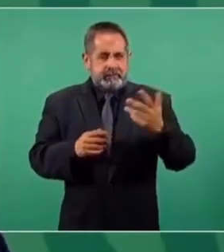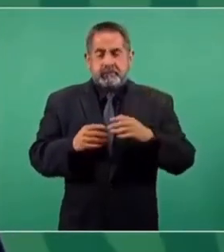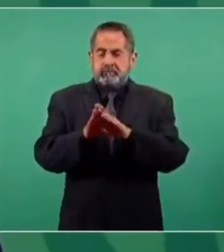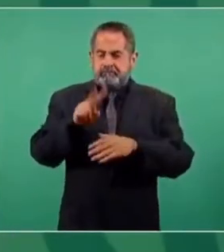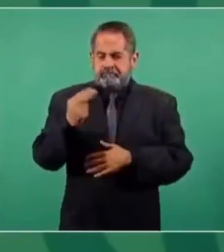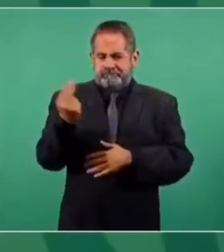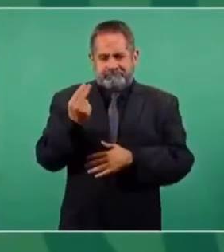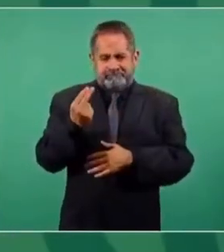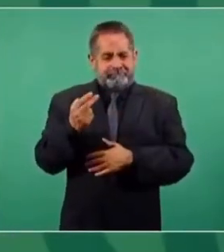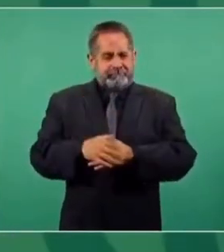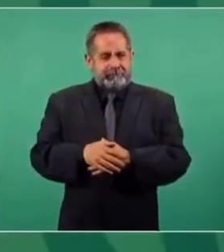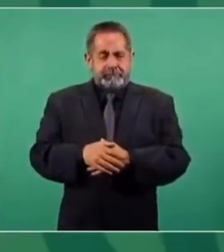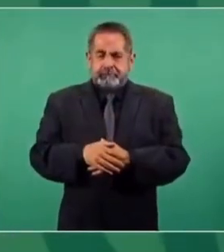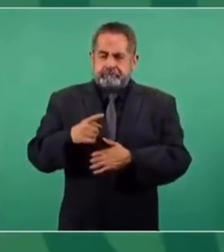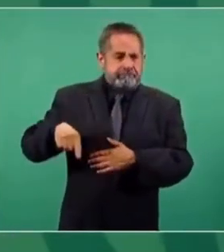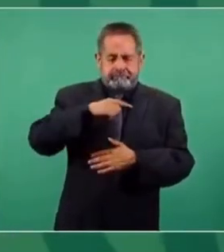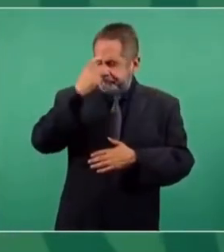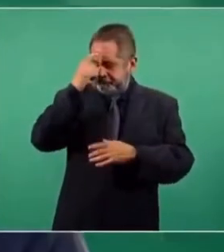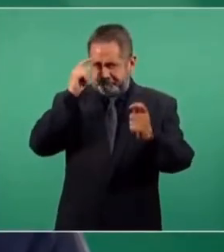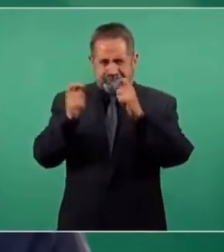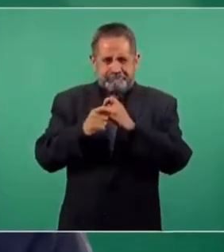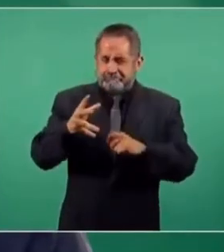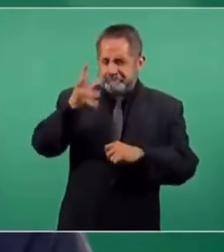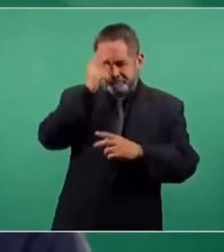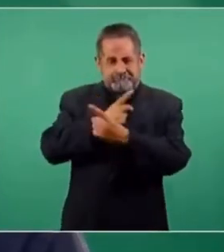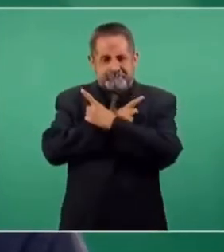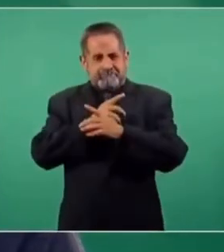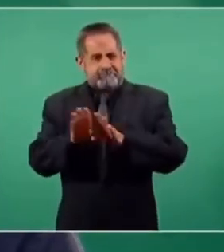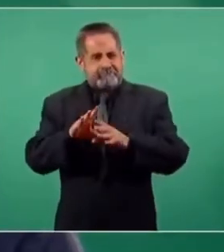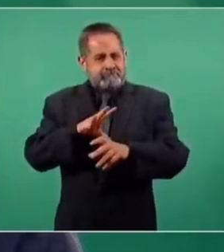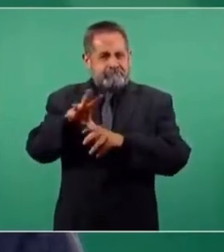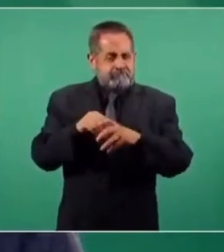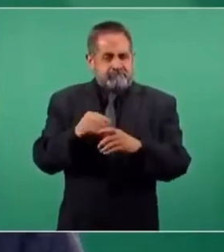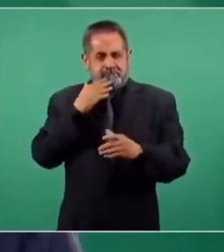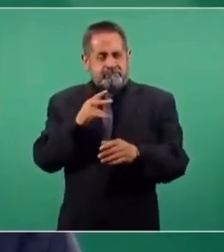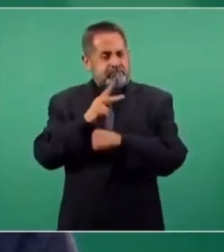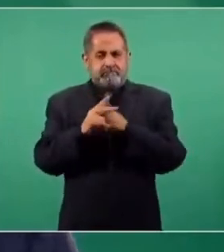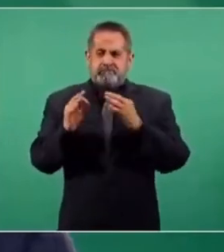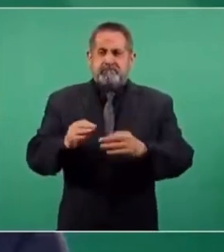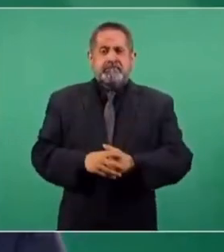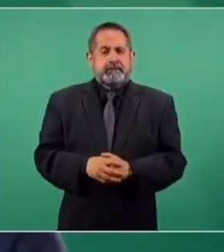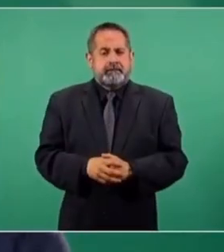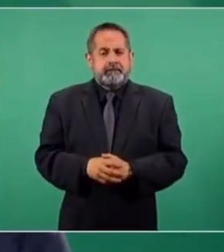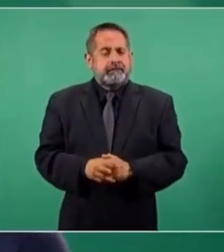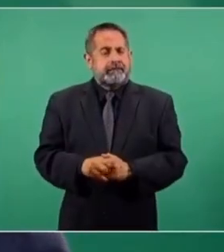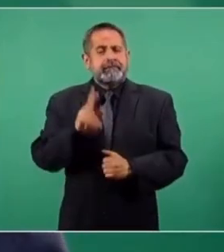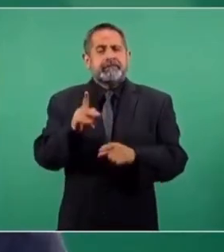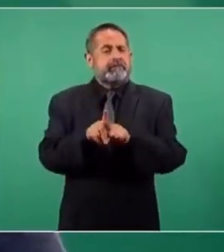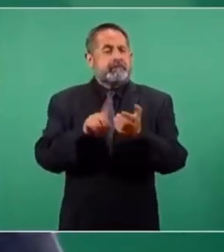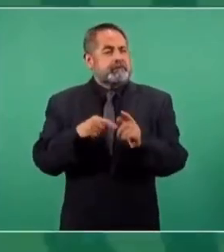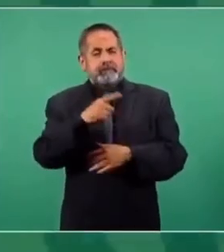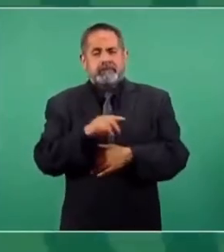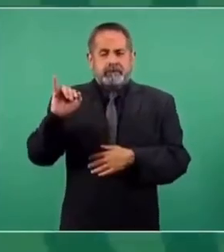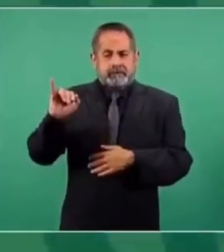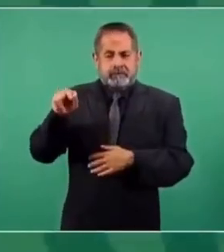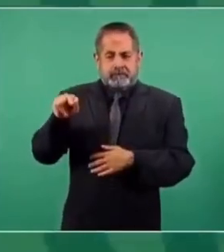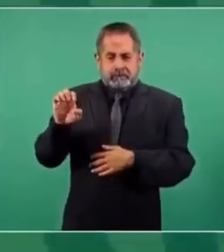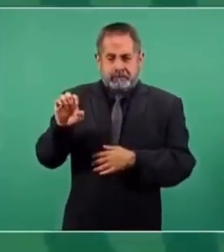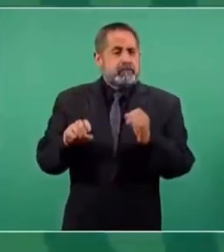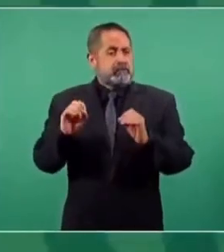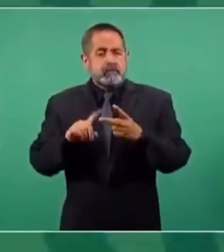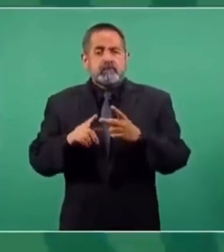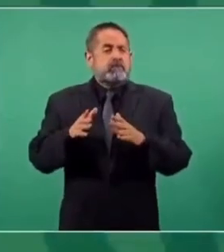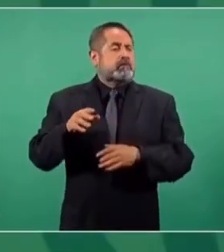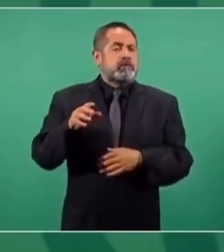Entonces necesitamos moralizar a México, purificar la vida pública de nuestro país. Es como el caso del INE o del